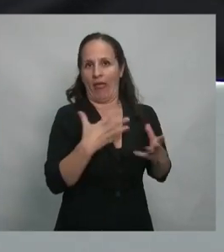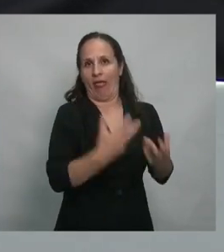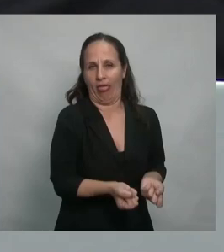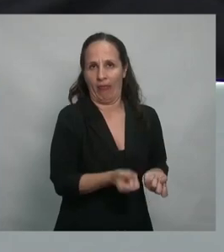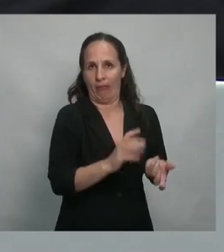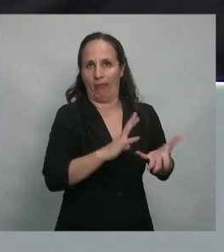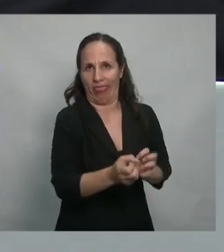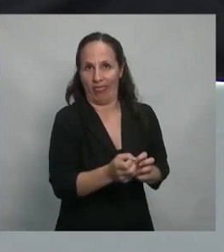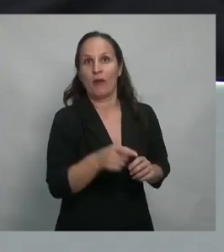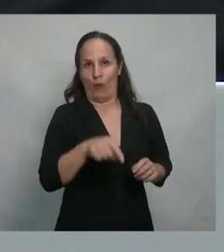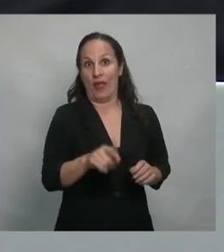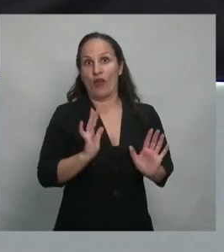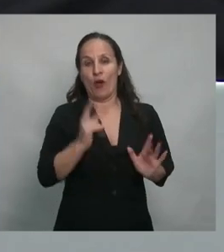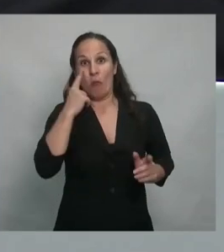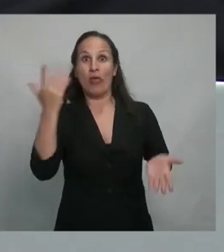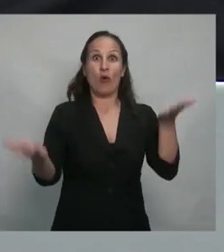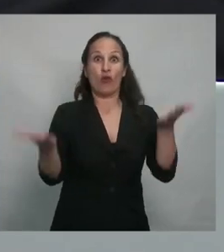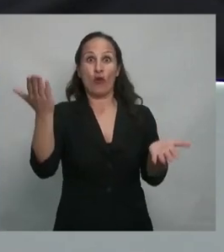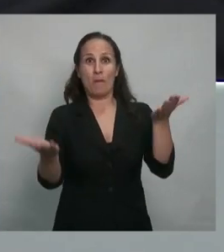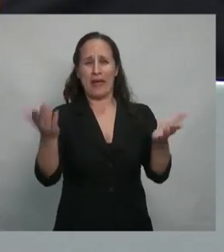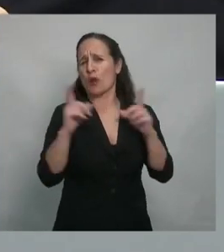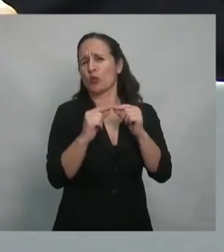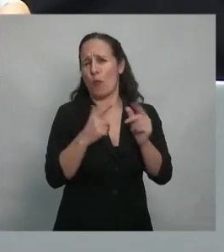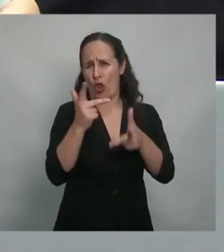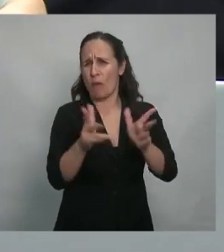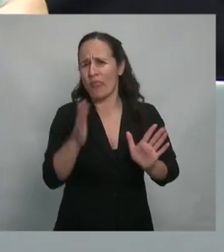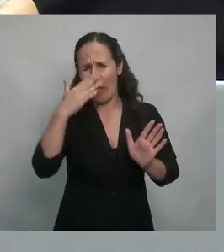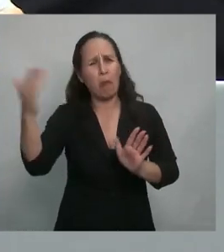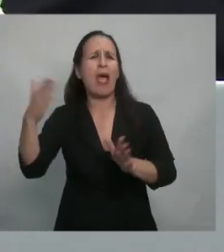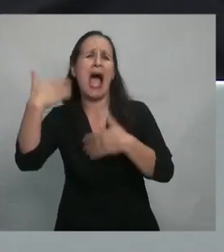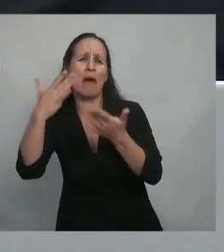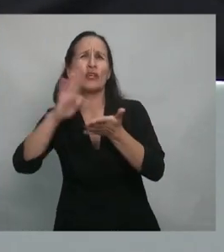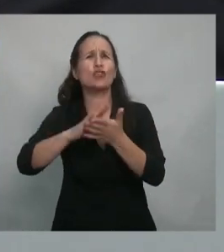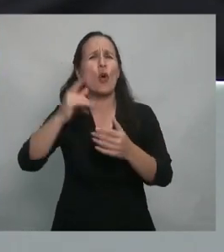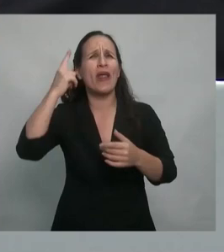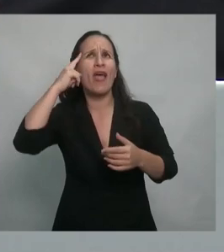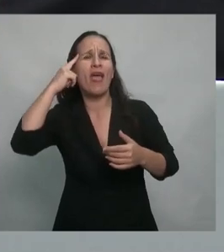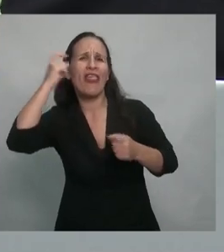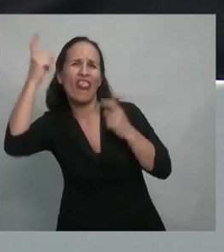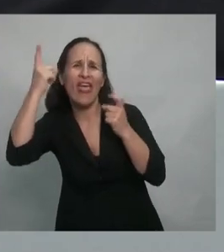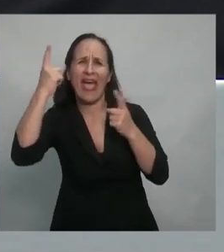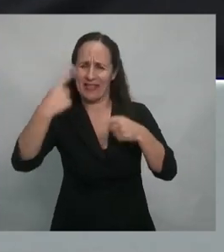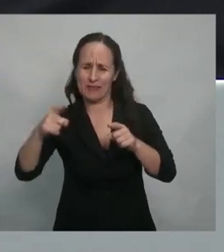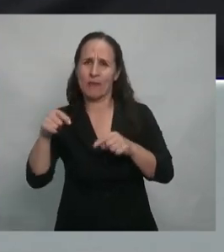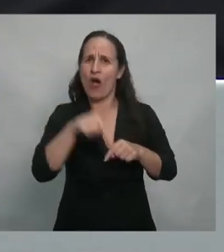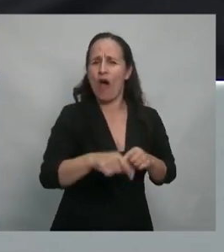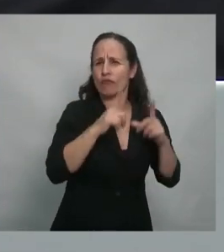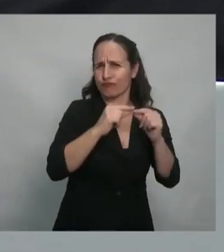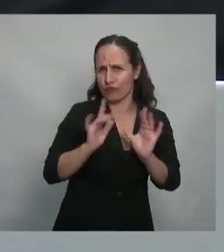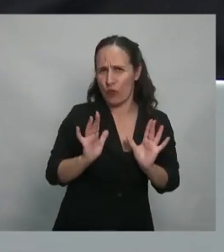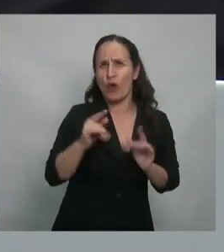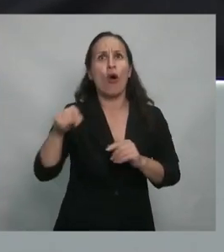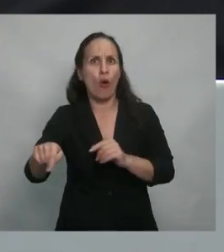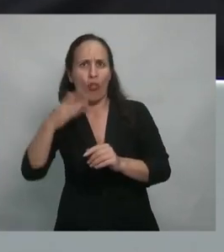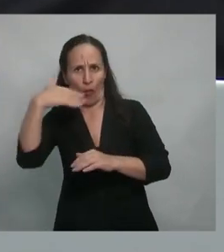Son los únicos números de los que les voy a hablar, después vamos a hablar de ideas y de las cosas que